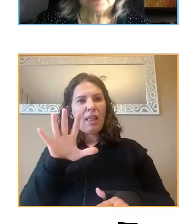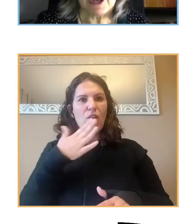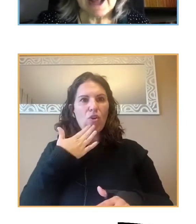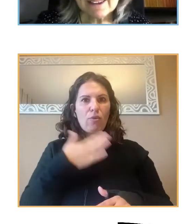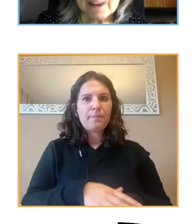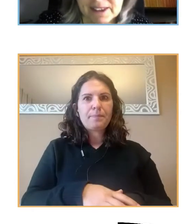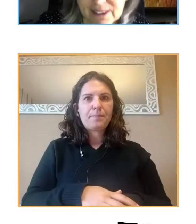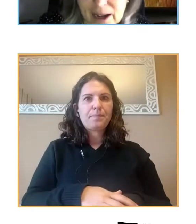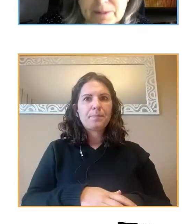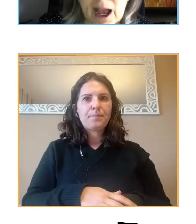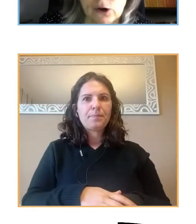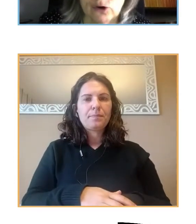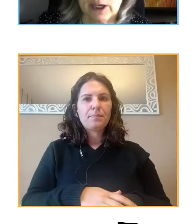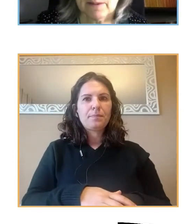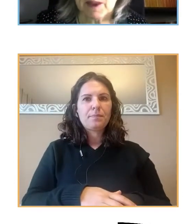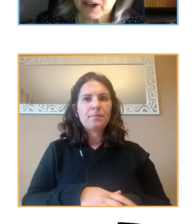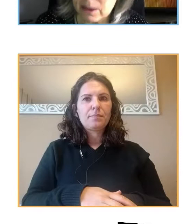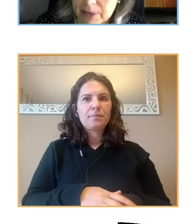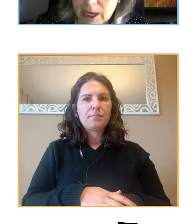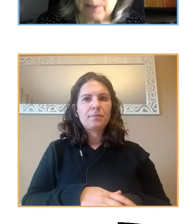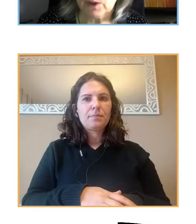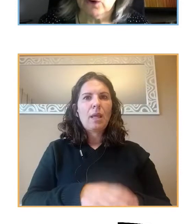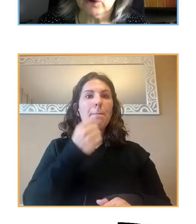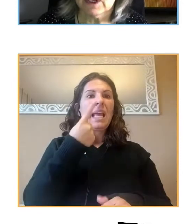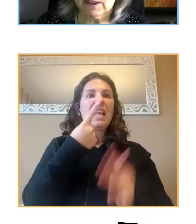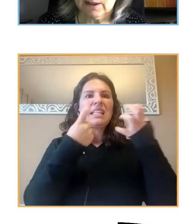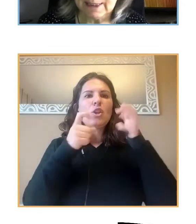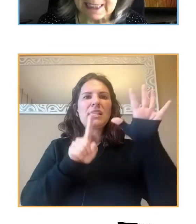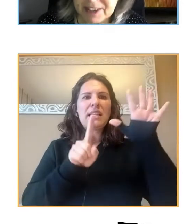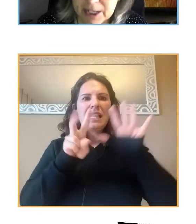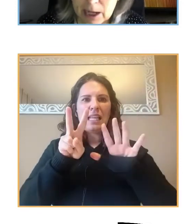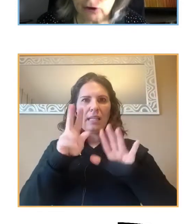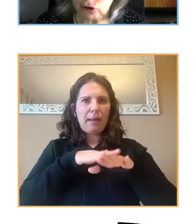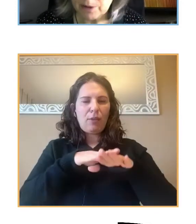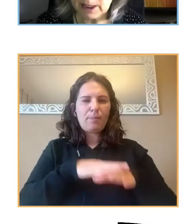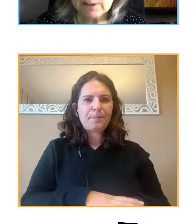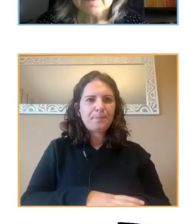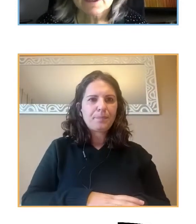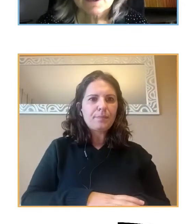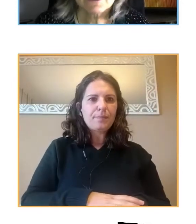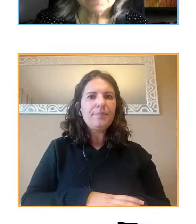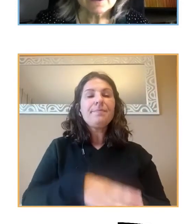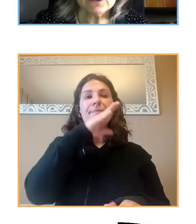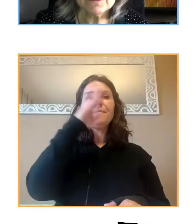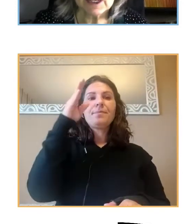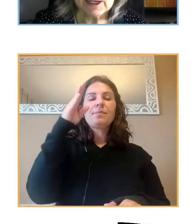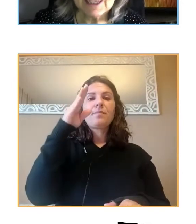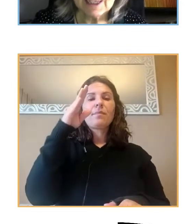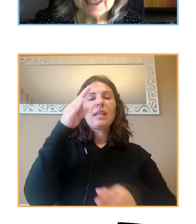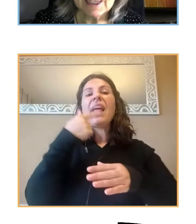Antes de pasar a lo que percibían o referían los jóvenes, quiero